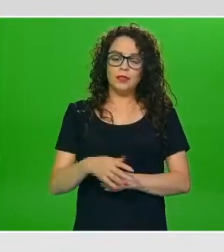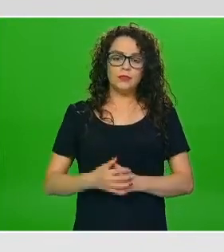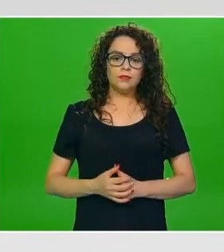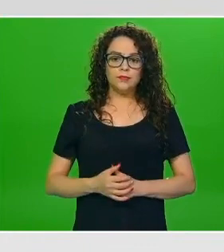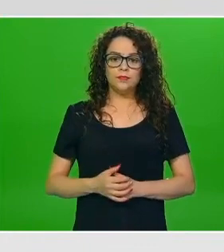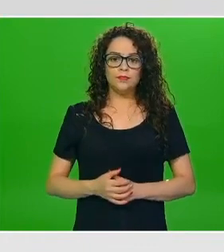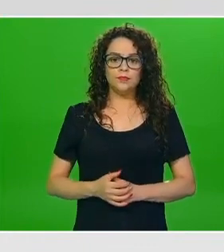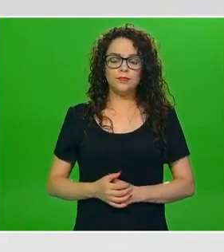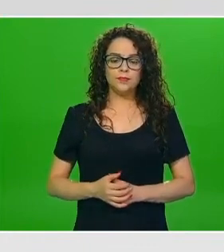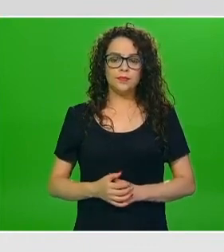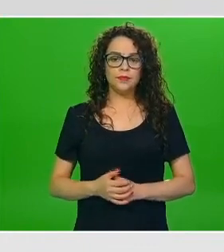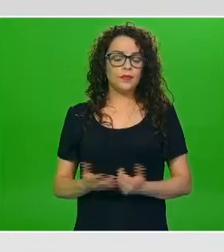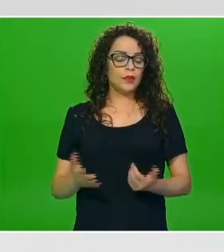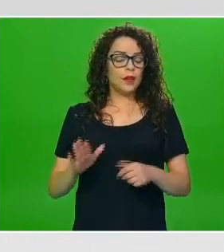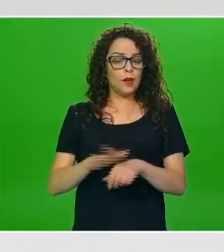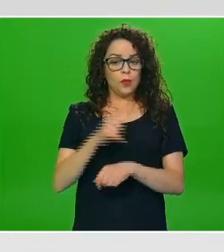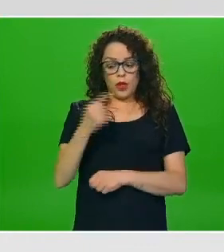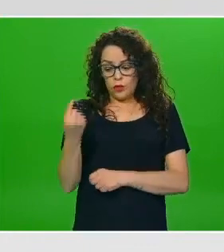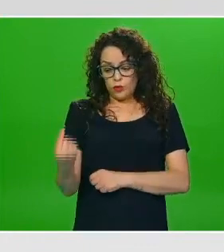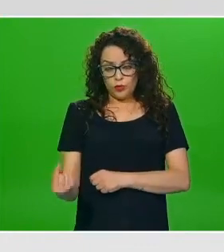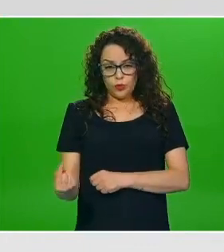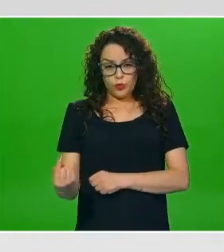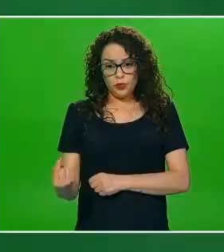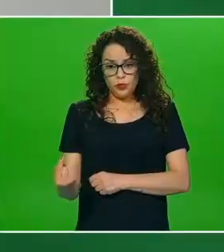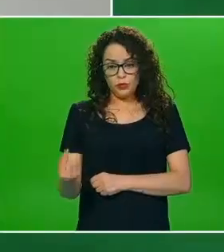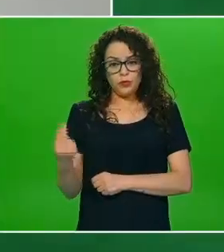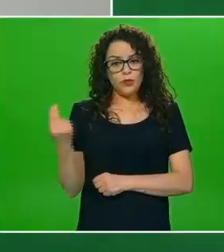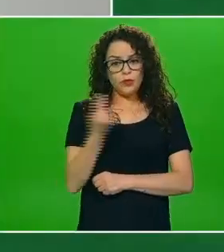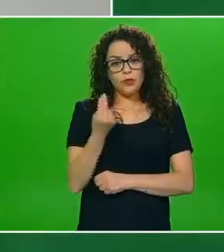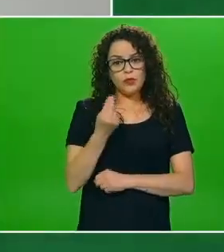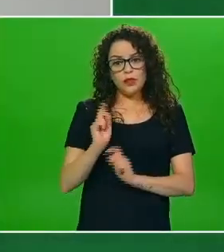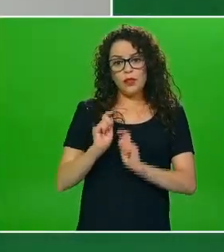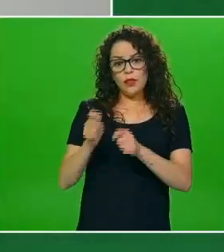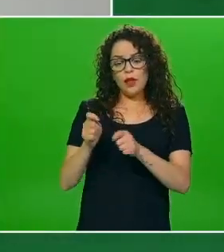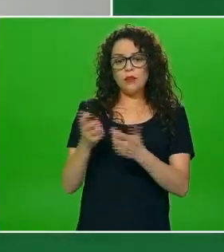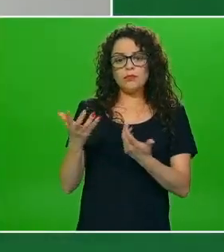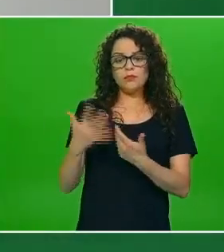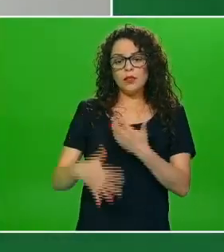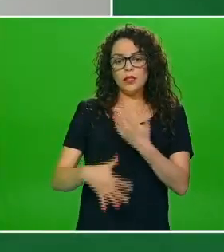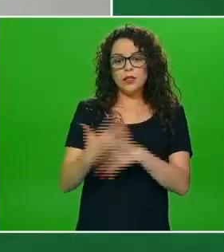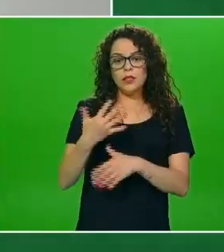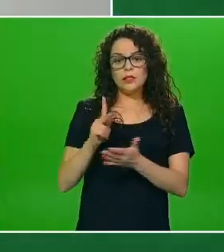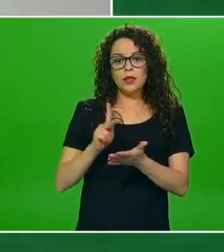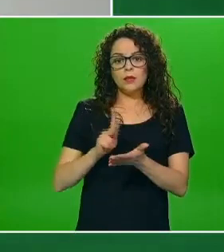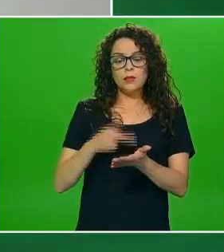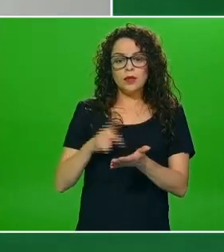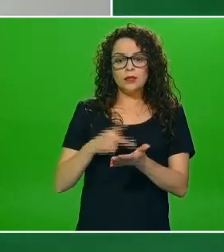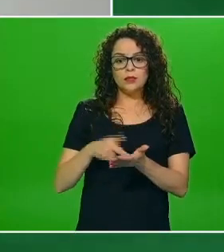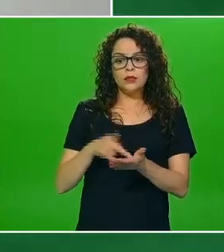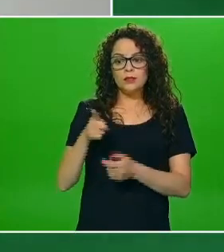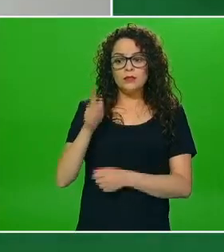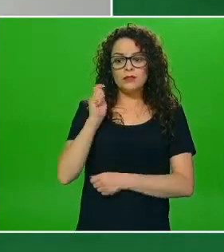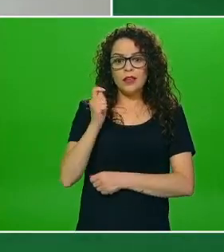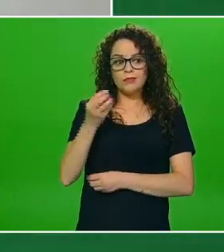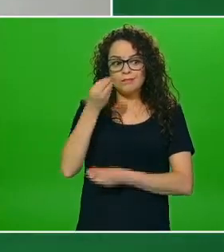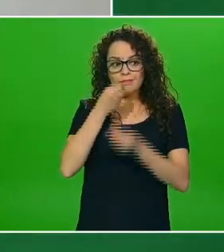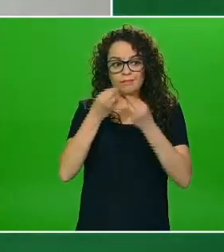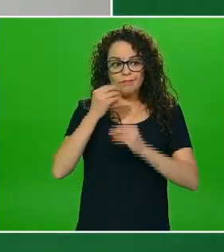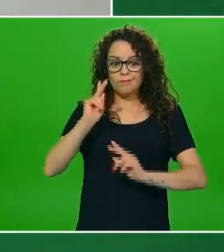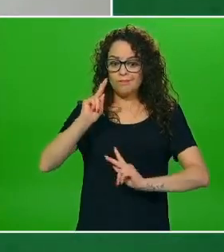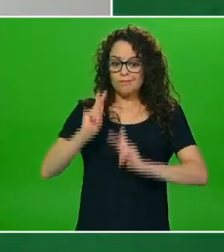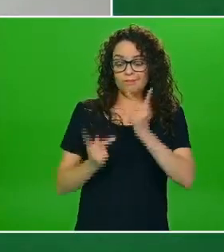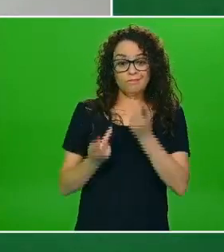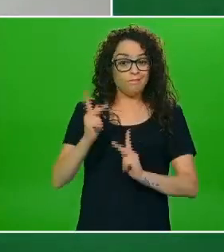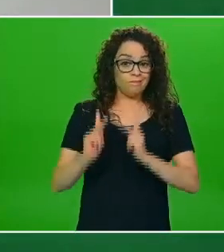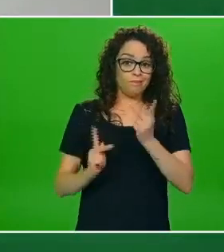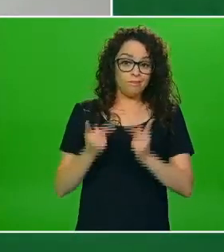se habla de que cuando es pequeño se le tiene que dar hasta 15 veces de probar la verdura ya las